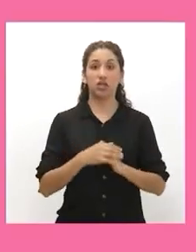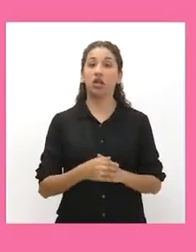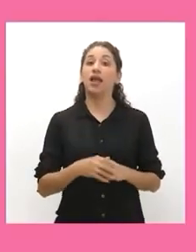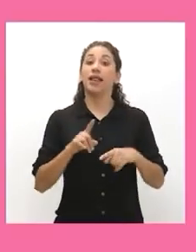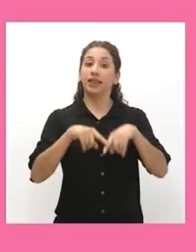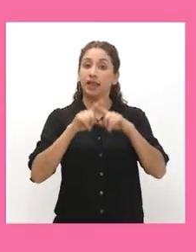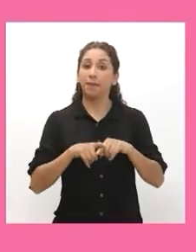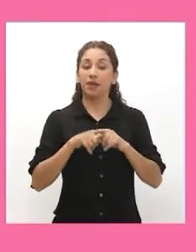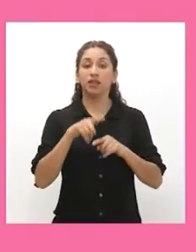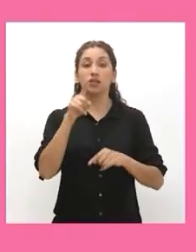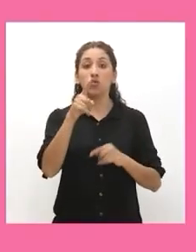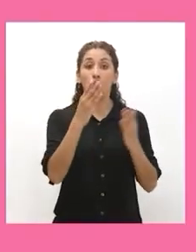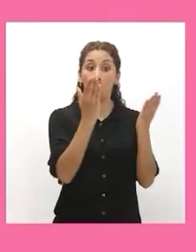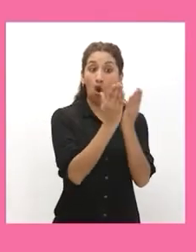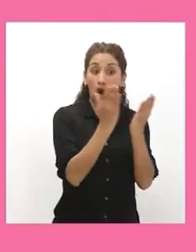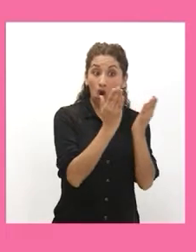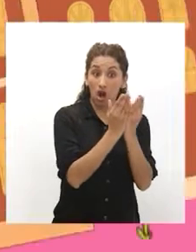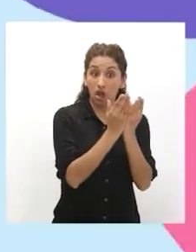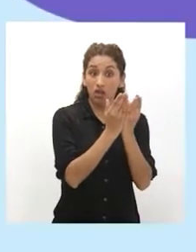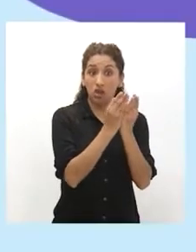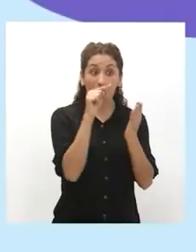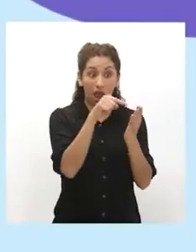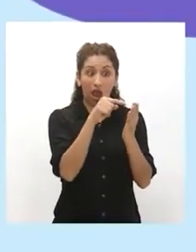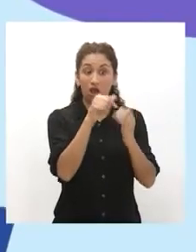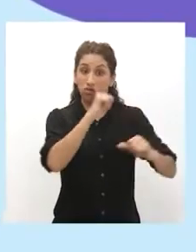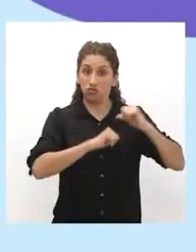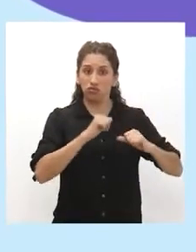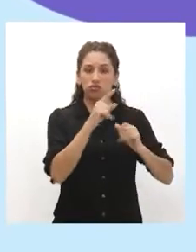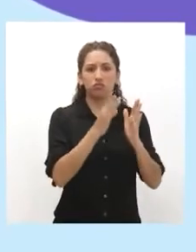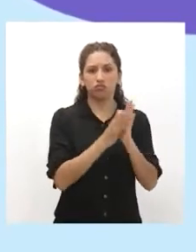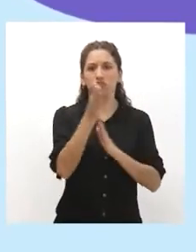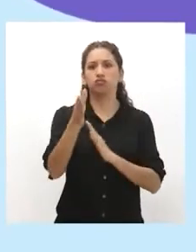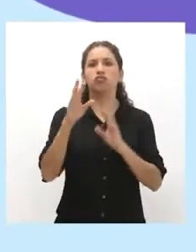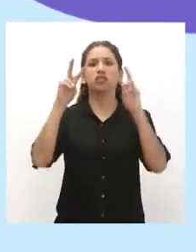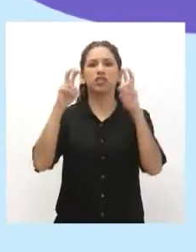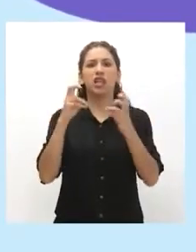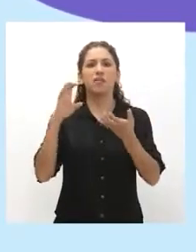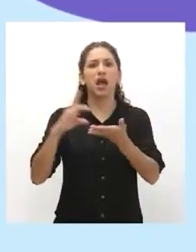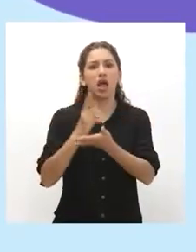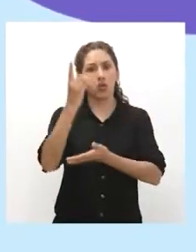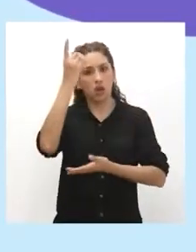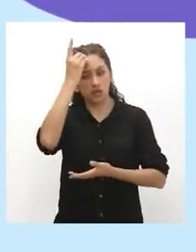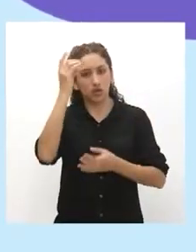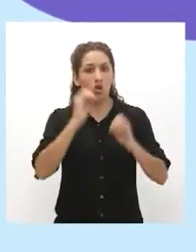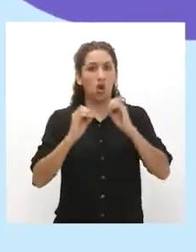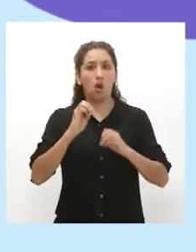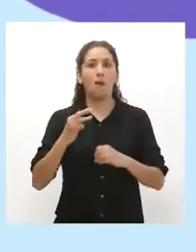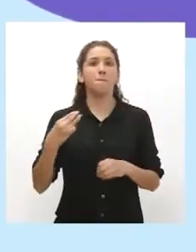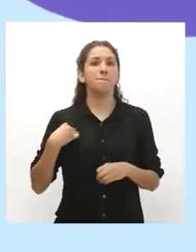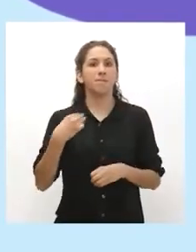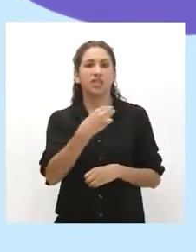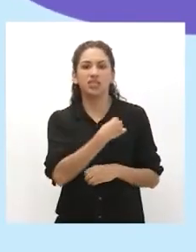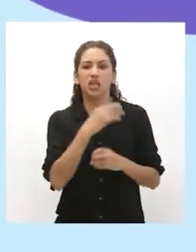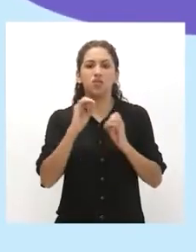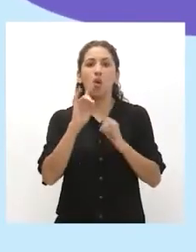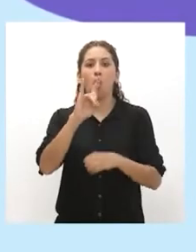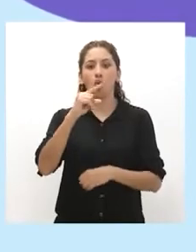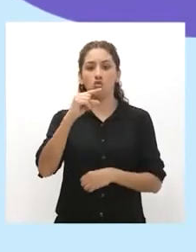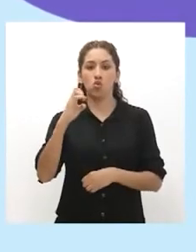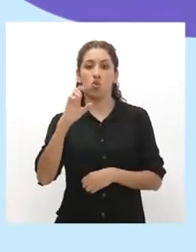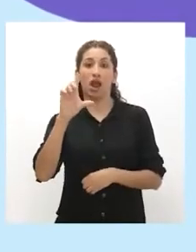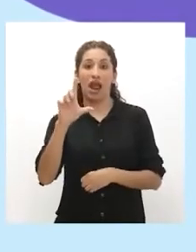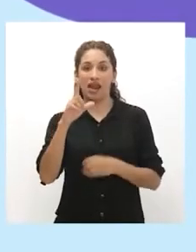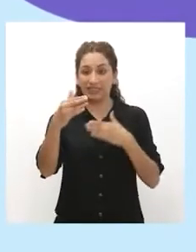Si se produce en un colegio, denúncialo ante la Dirección Regional de Educación o ante la Unidad de Gestión Educativa Local,